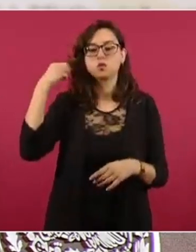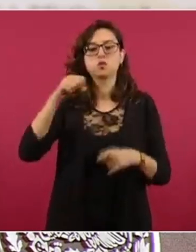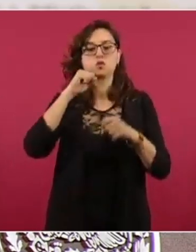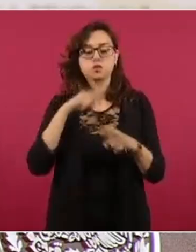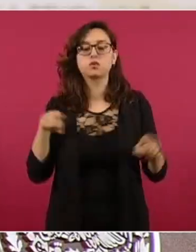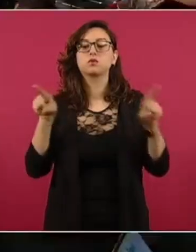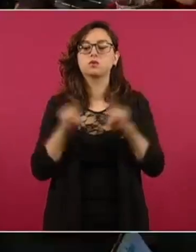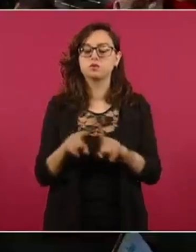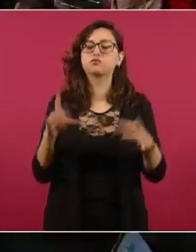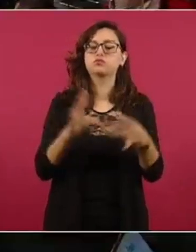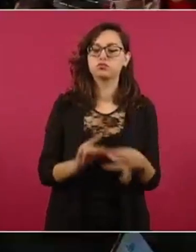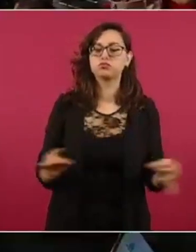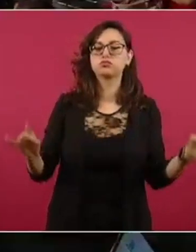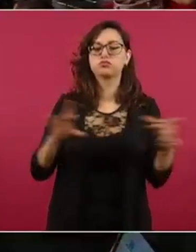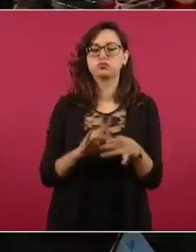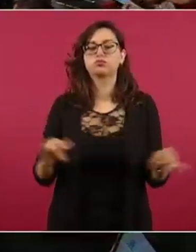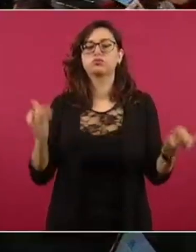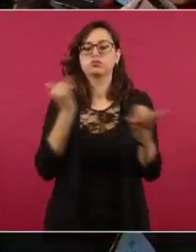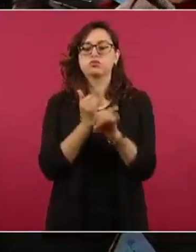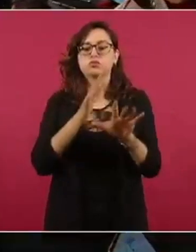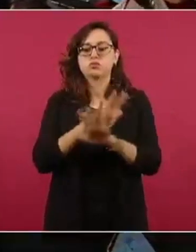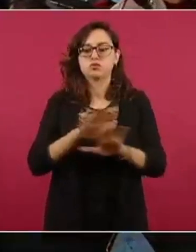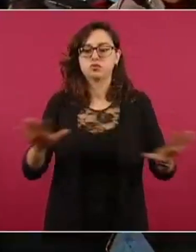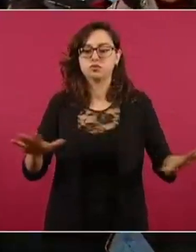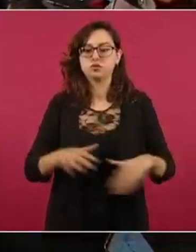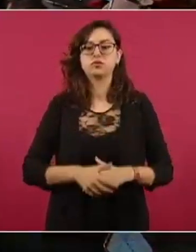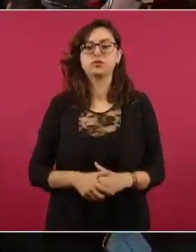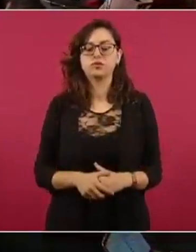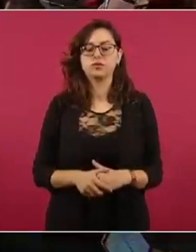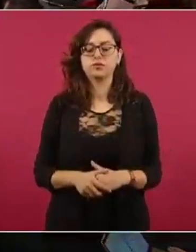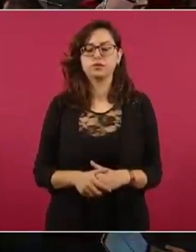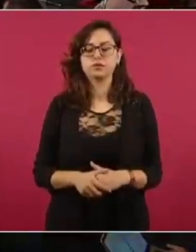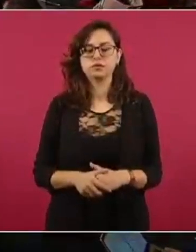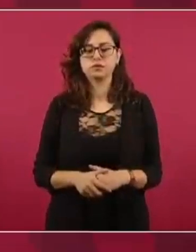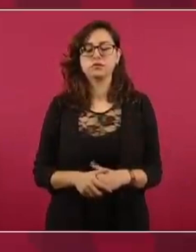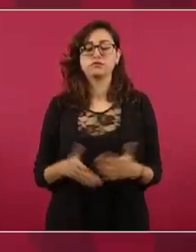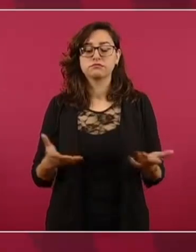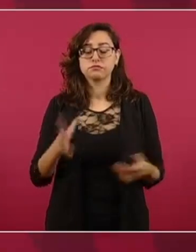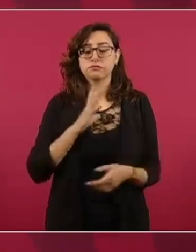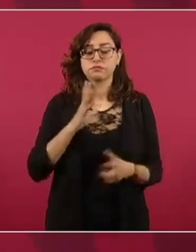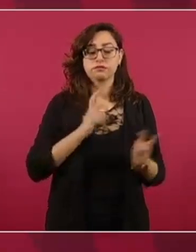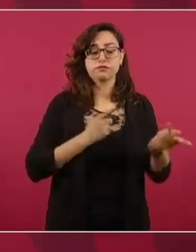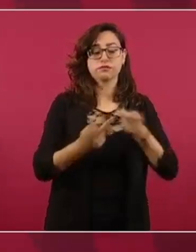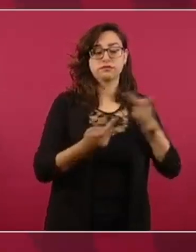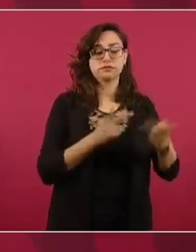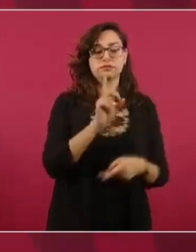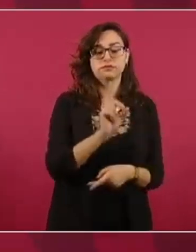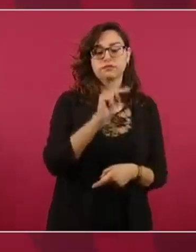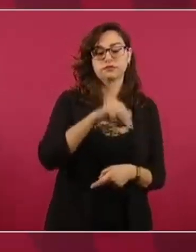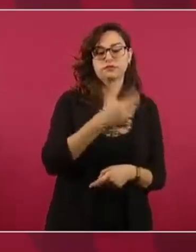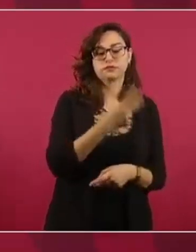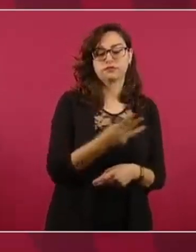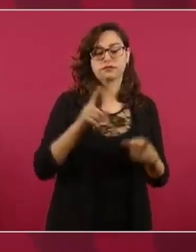Han estado aplicando tanto el plan DN-III como el plan Marina